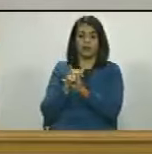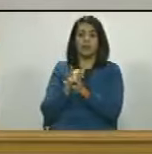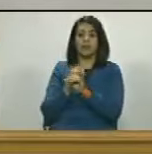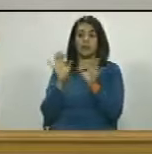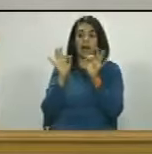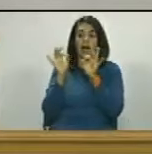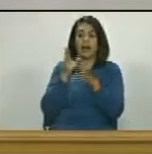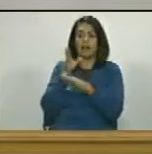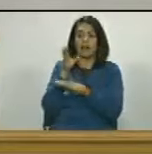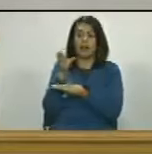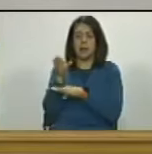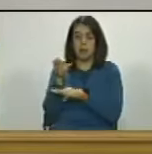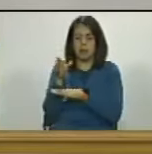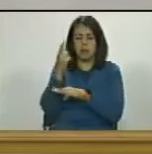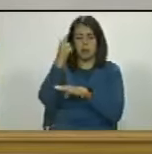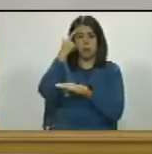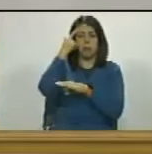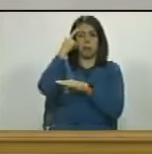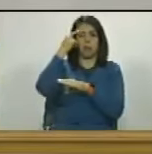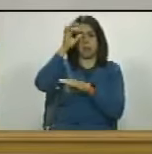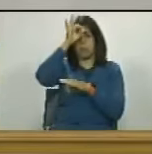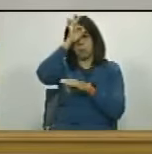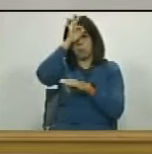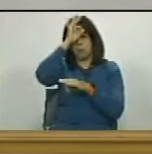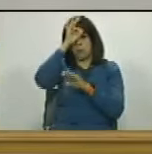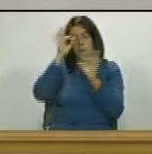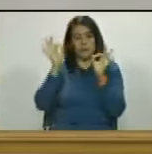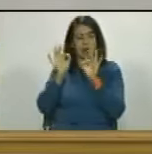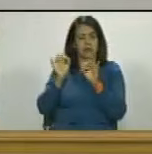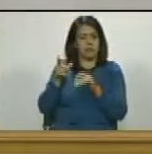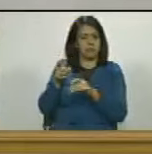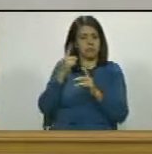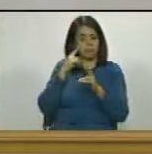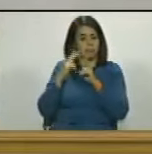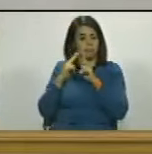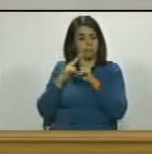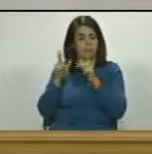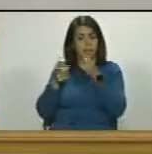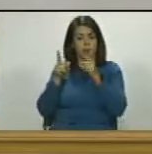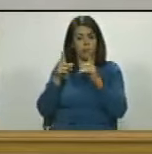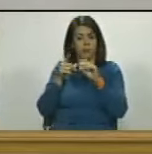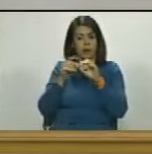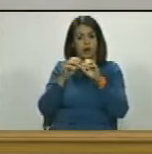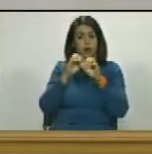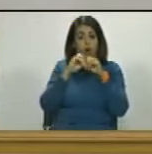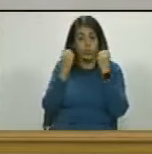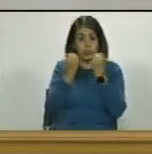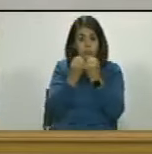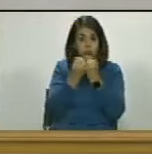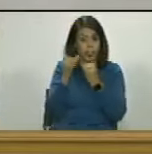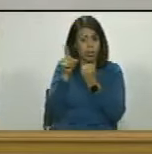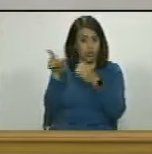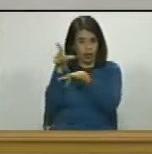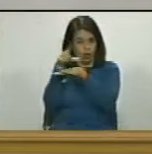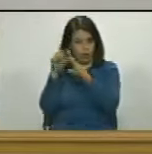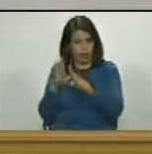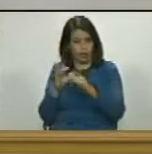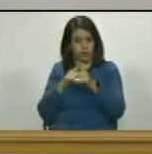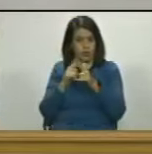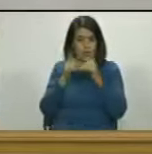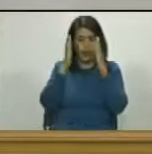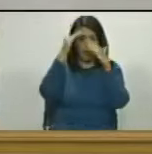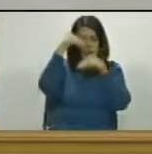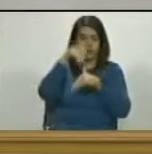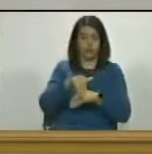negra nadie sabe nada de esas ONG hay ONG que sirven para